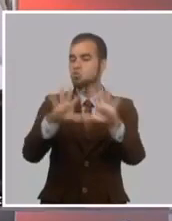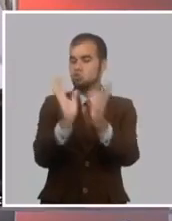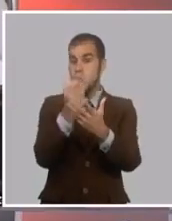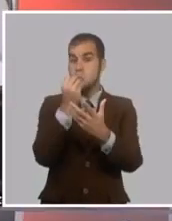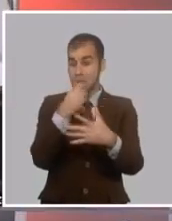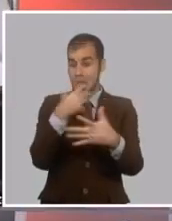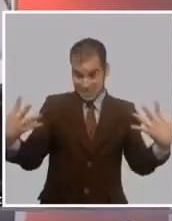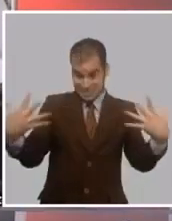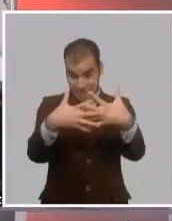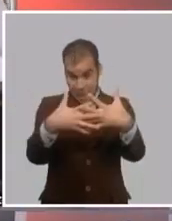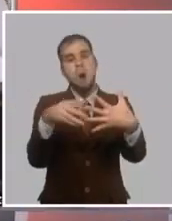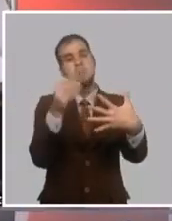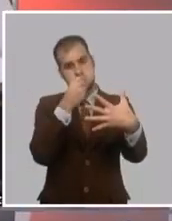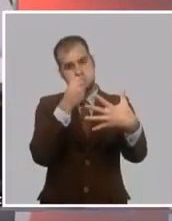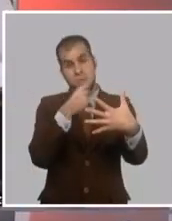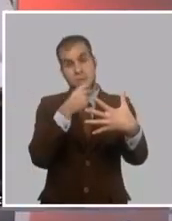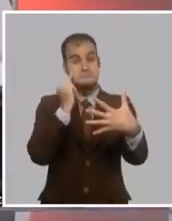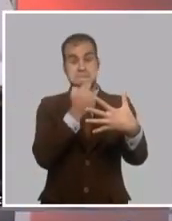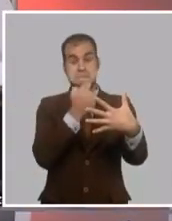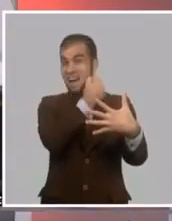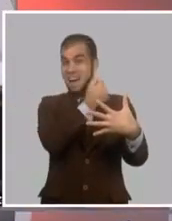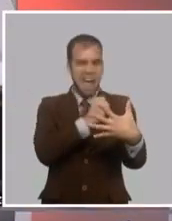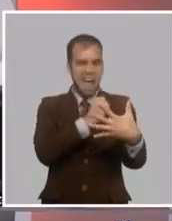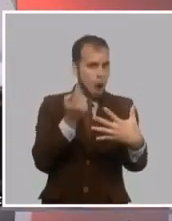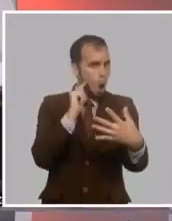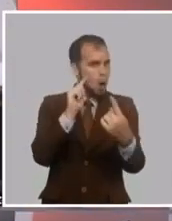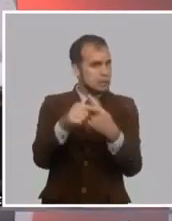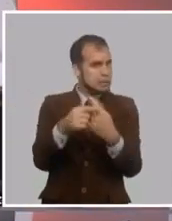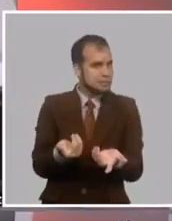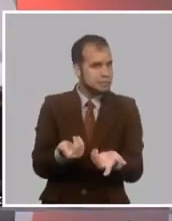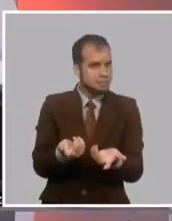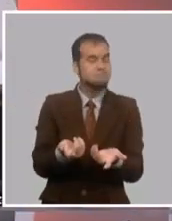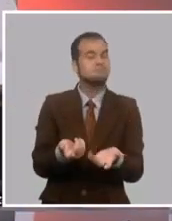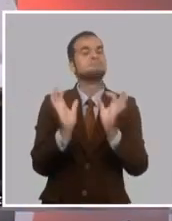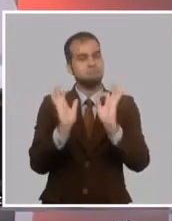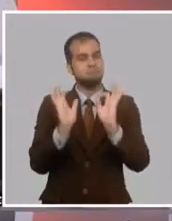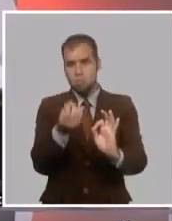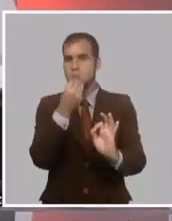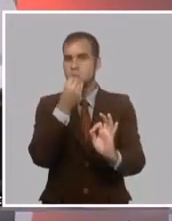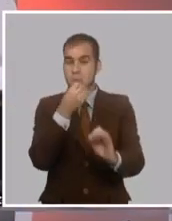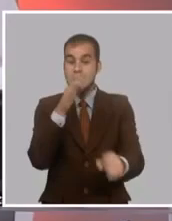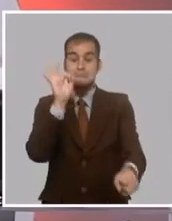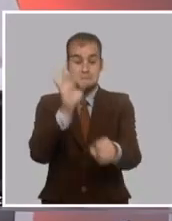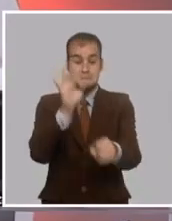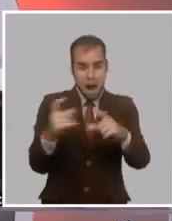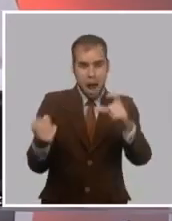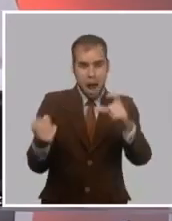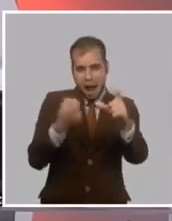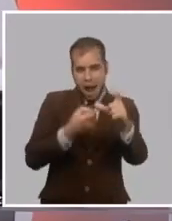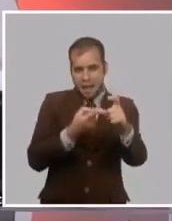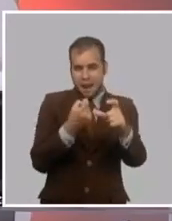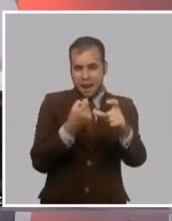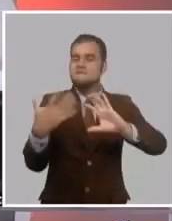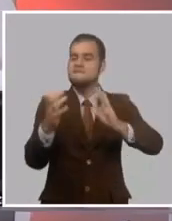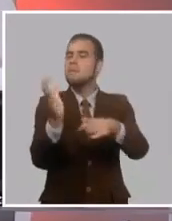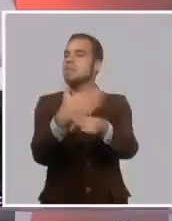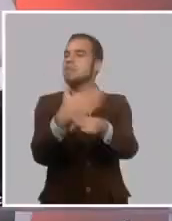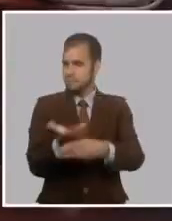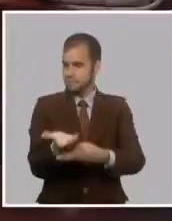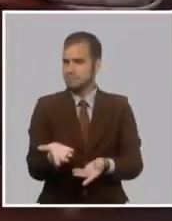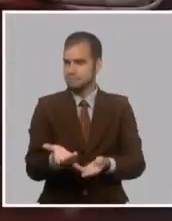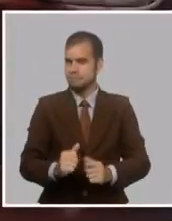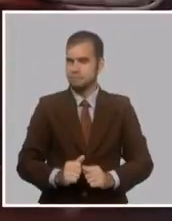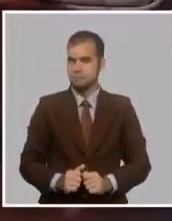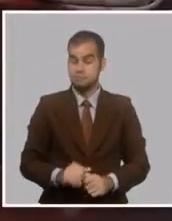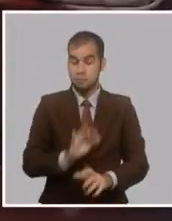pudiera lograrse lo que Martí quería, que era justamente poder comenzar una guerra bajo condiciones distintas. Era una unidad